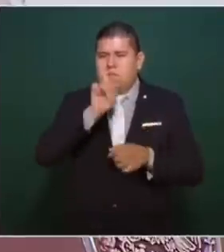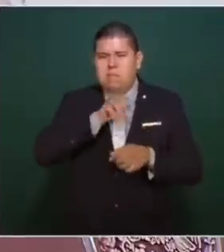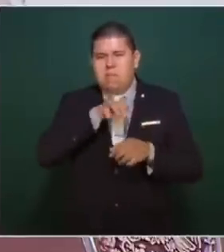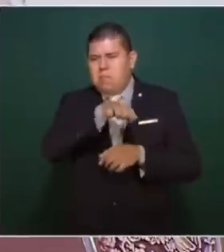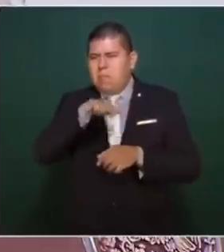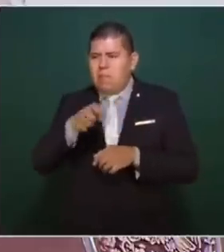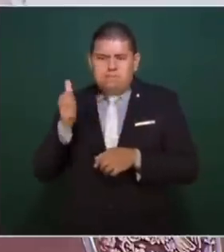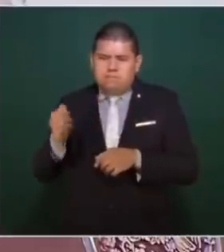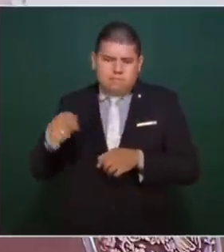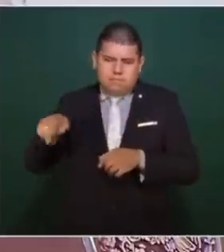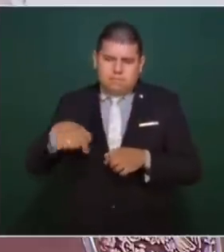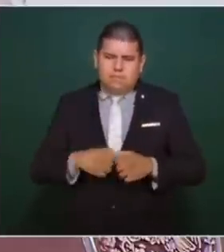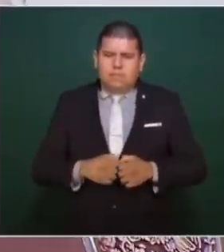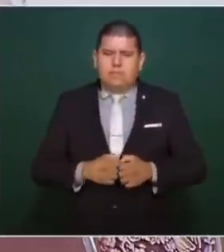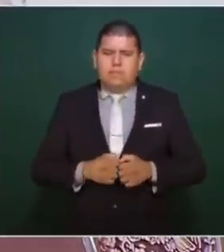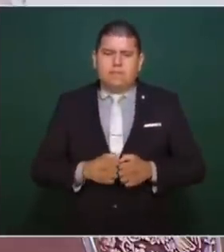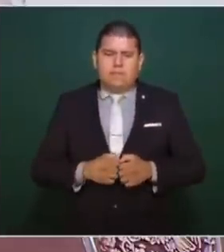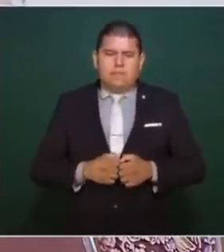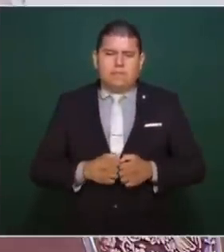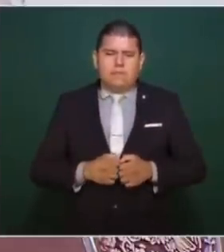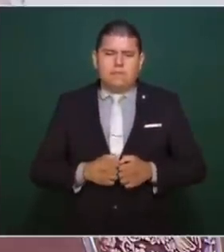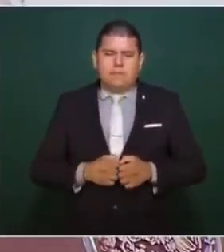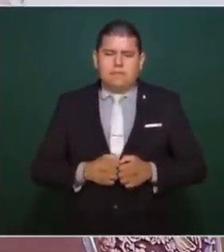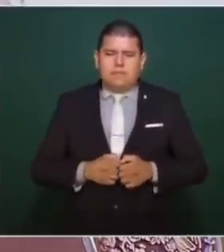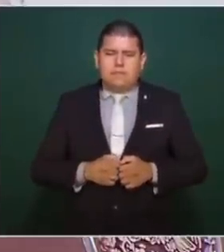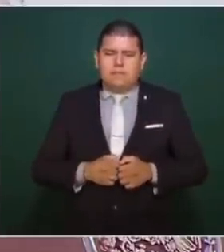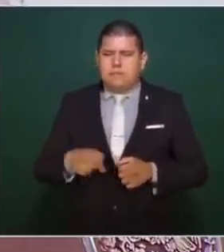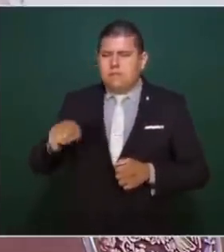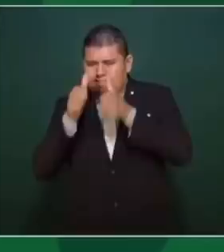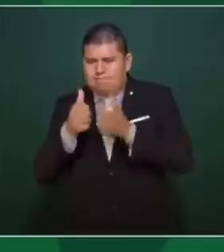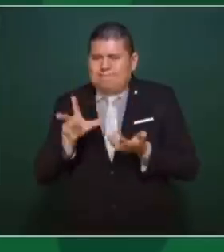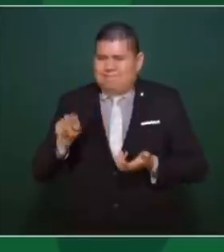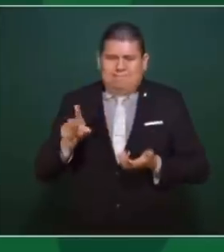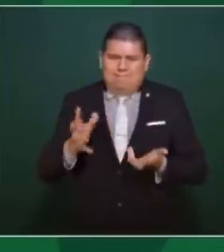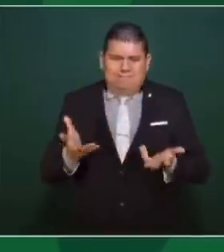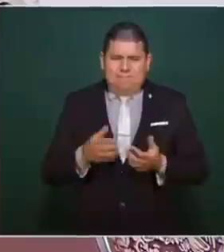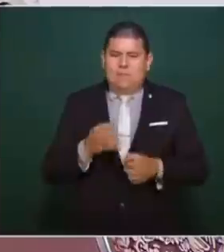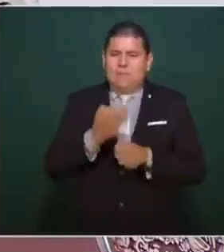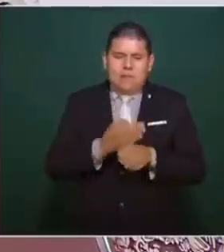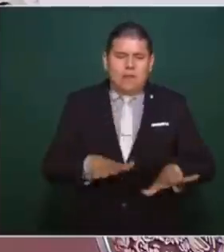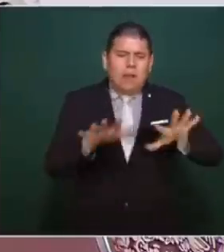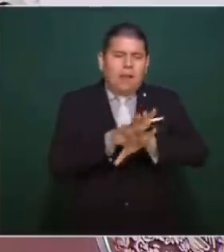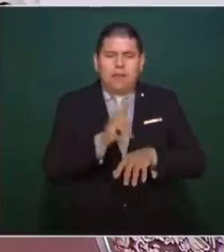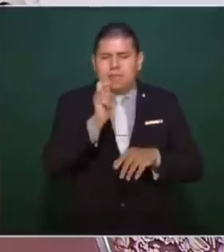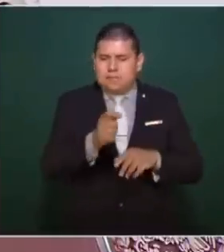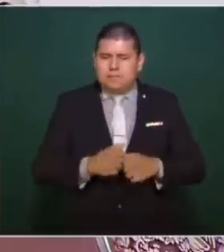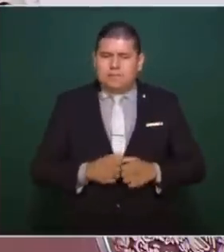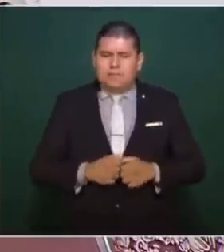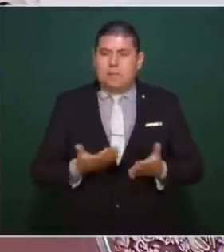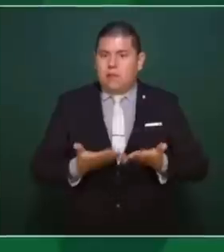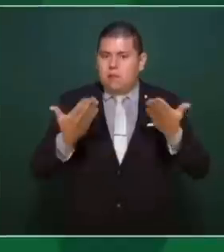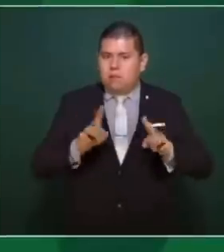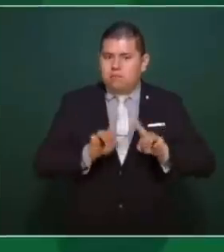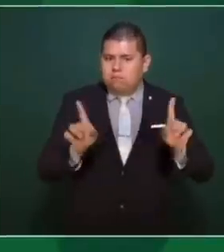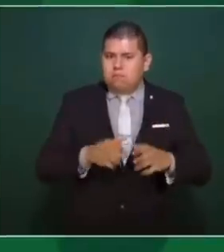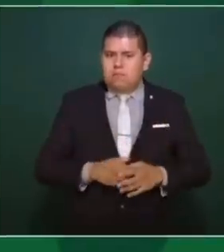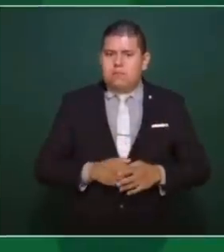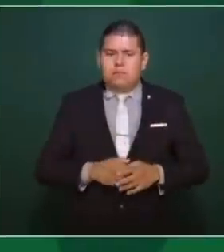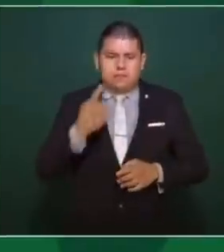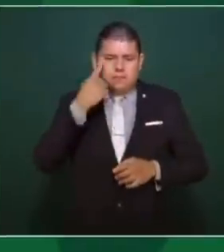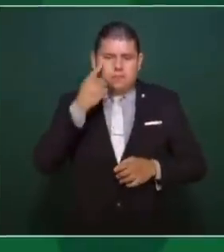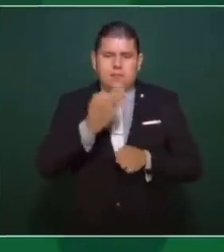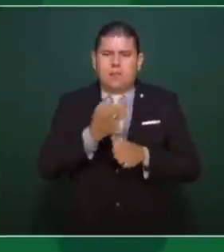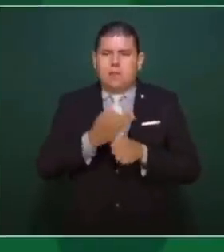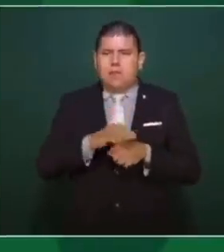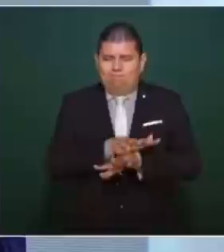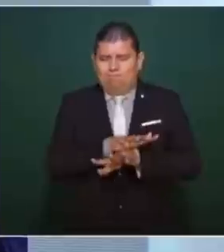los que ellos quieren proyectar. Parte del cambio es el que ahora ya no hay